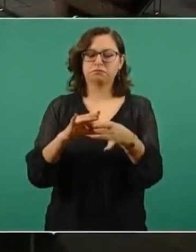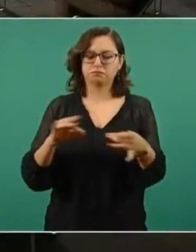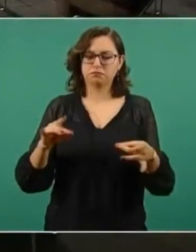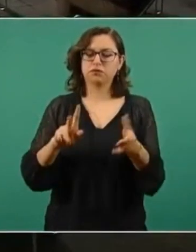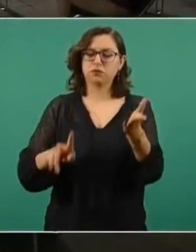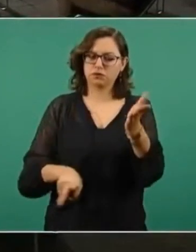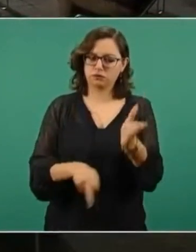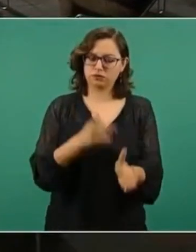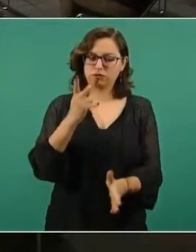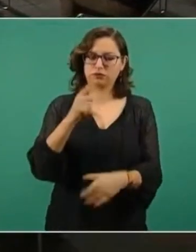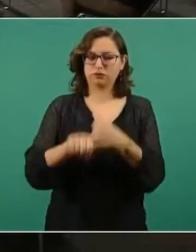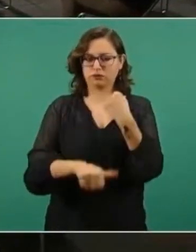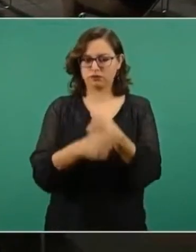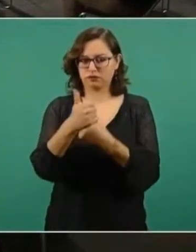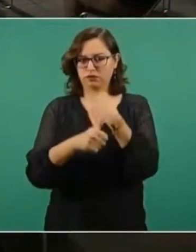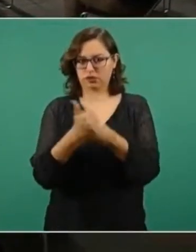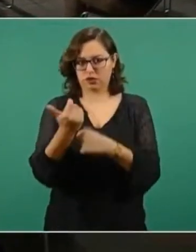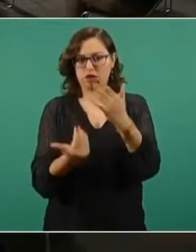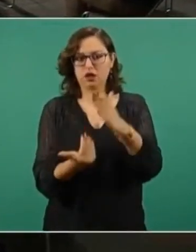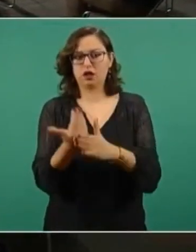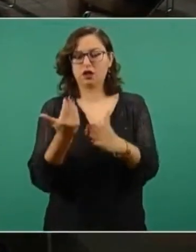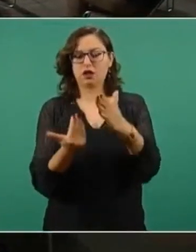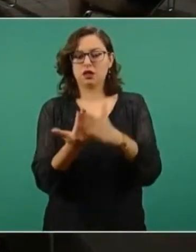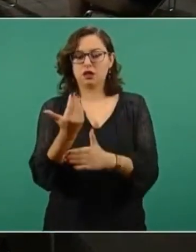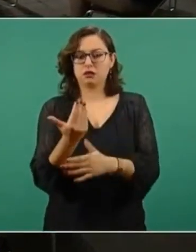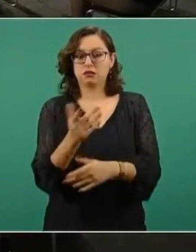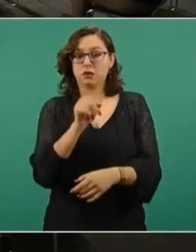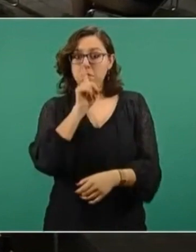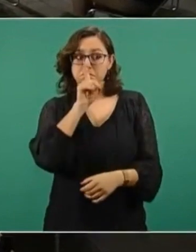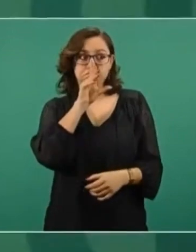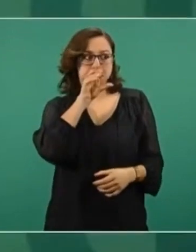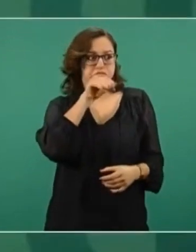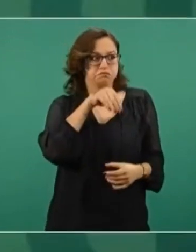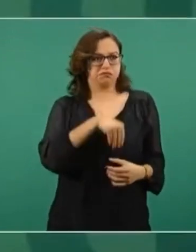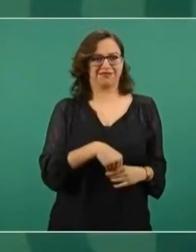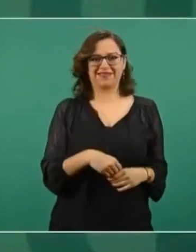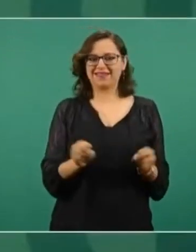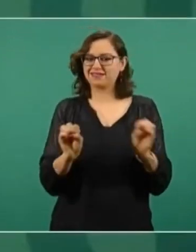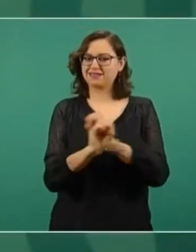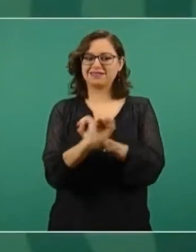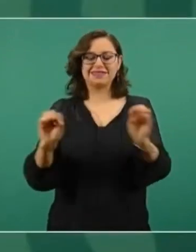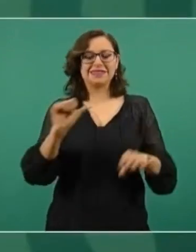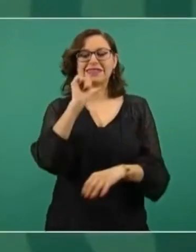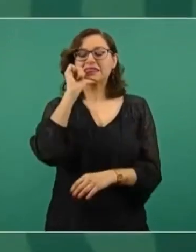no se va a ocultar absolutamente nada,